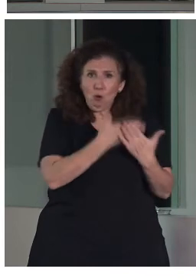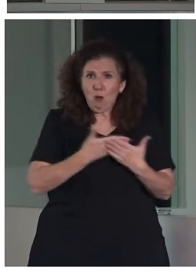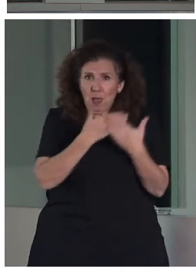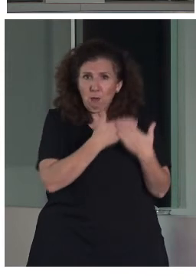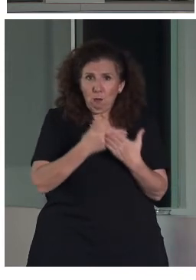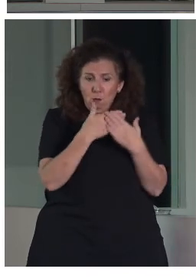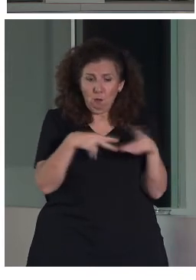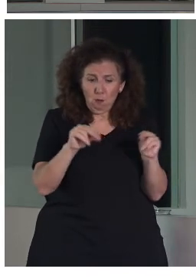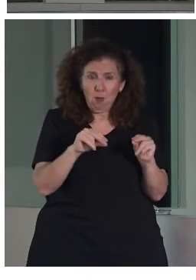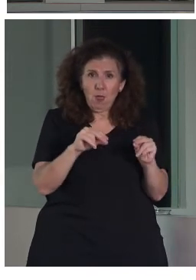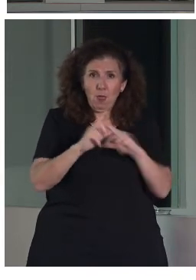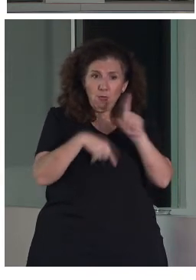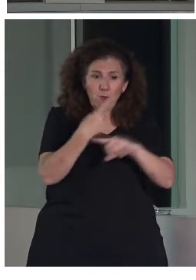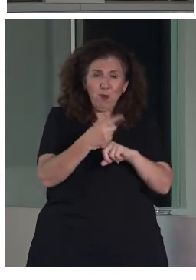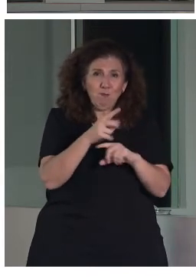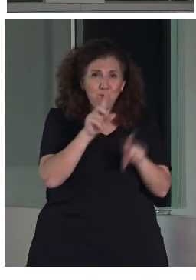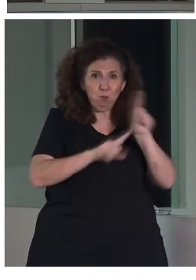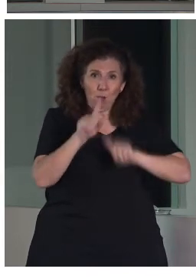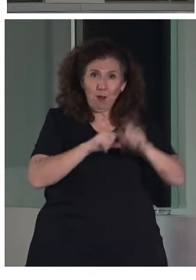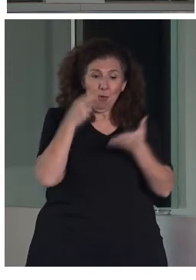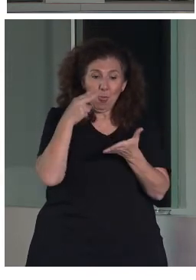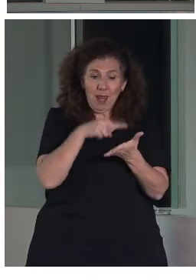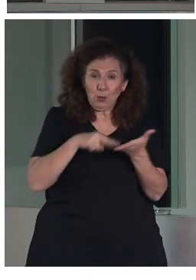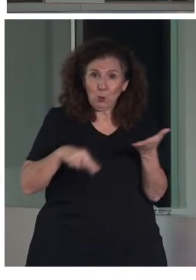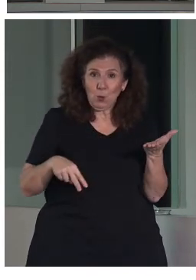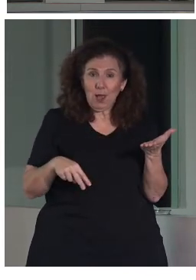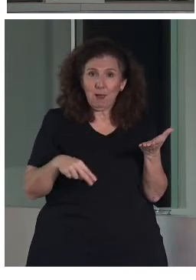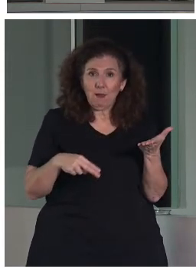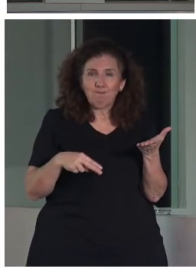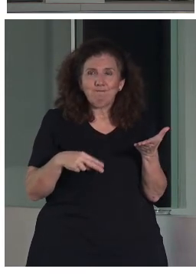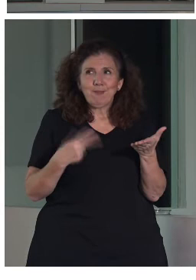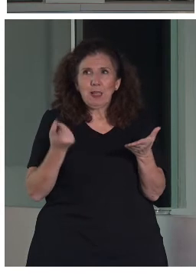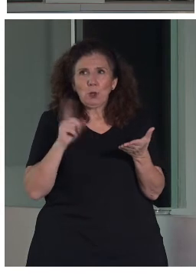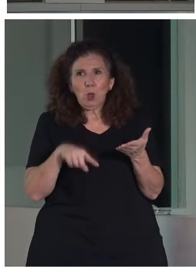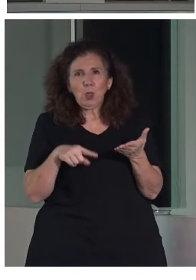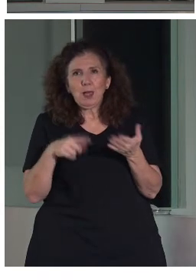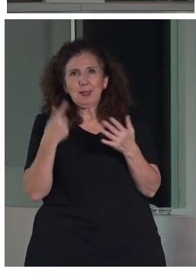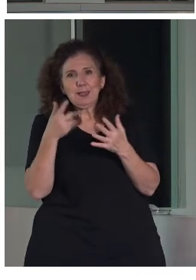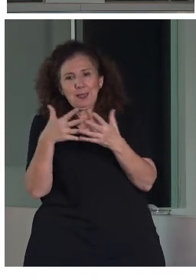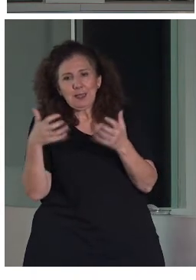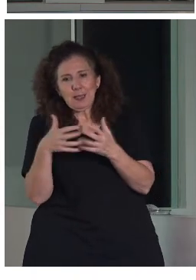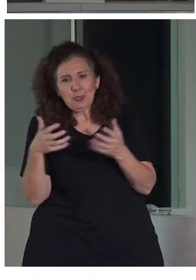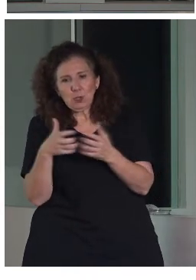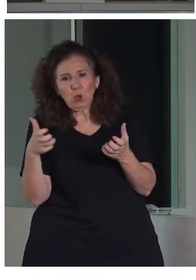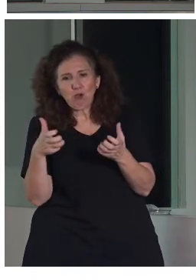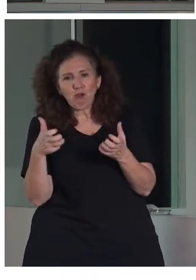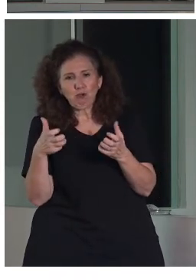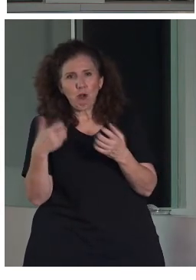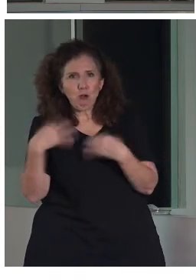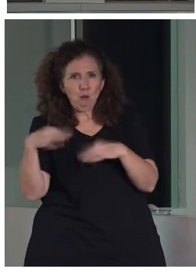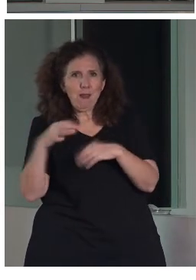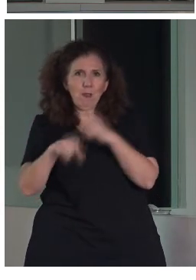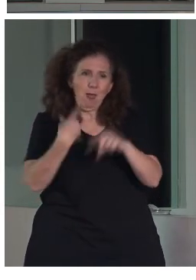lectoras, en donde, obviamente, si se familiarizan con textos progresivamente, la lectura fácil sería un apoyo